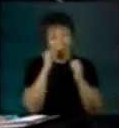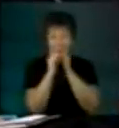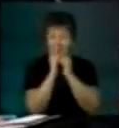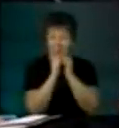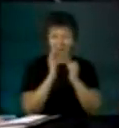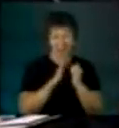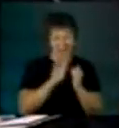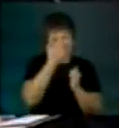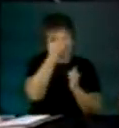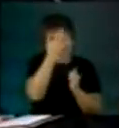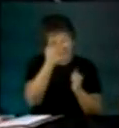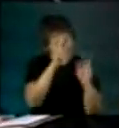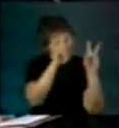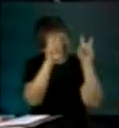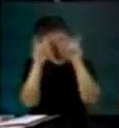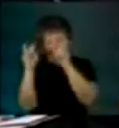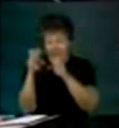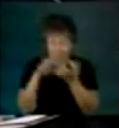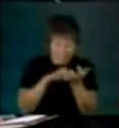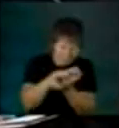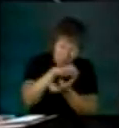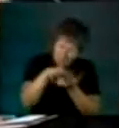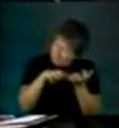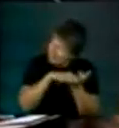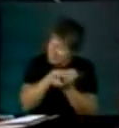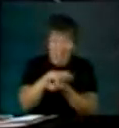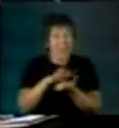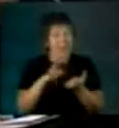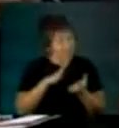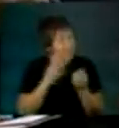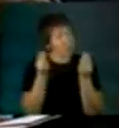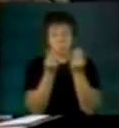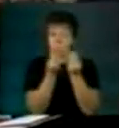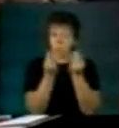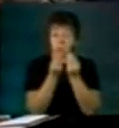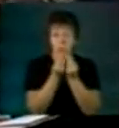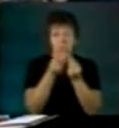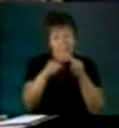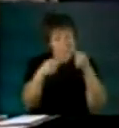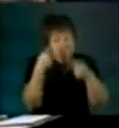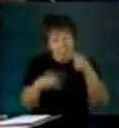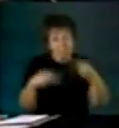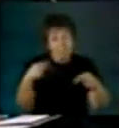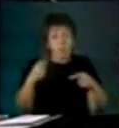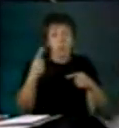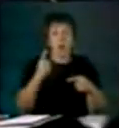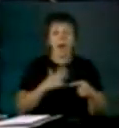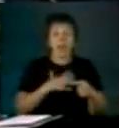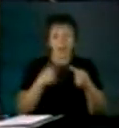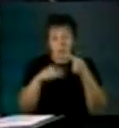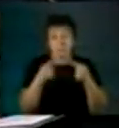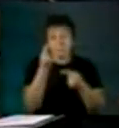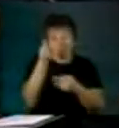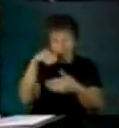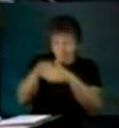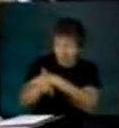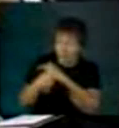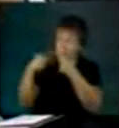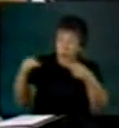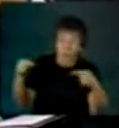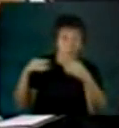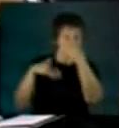complicaciones técnicas. Implica complejos pronósticos sobre el stock de recursos no renovables